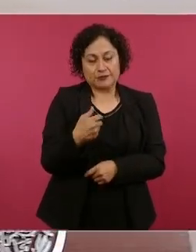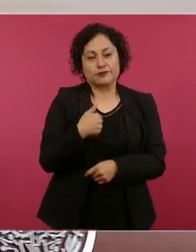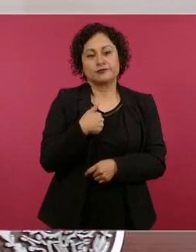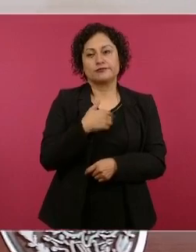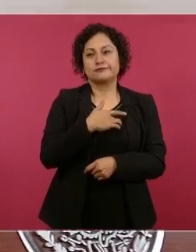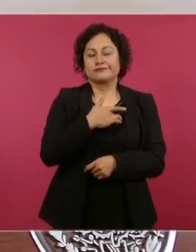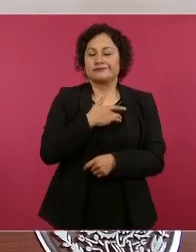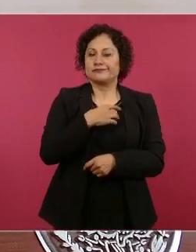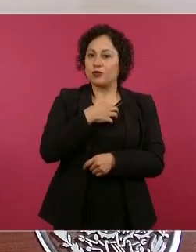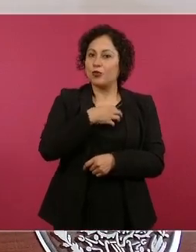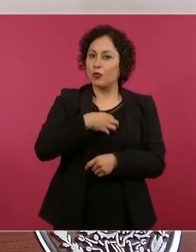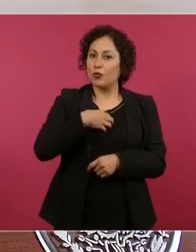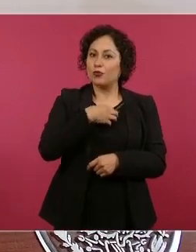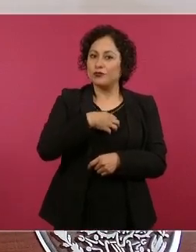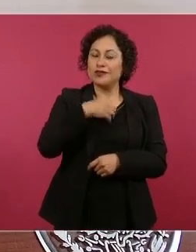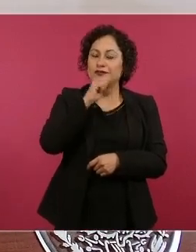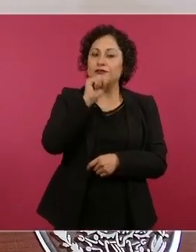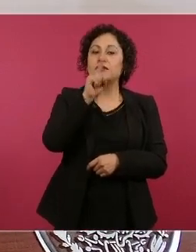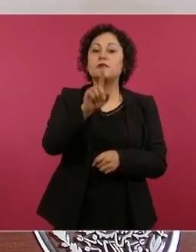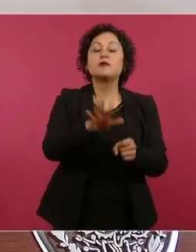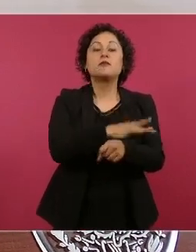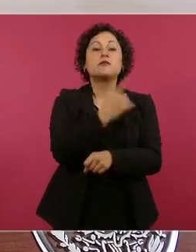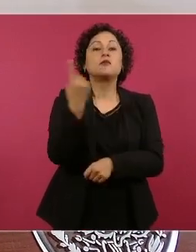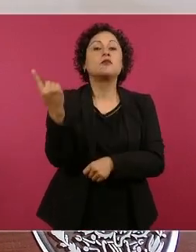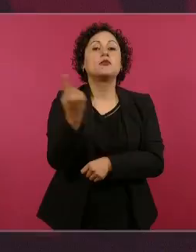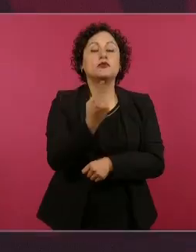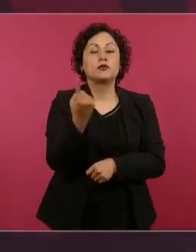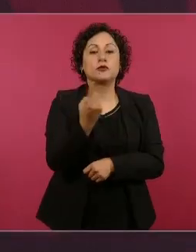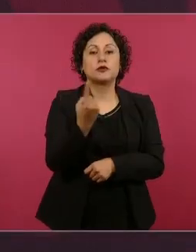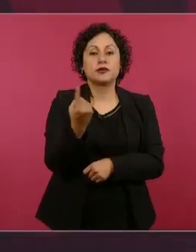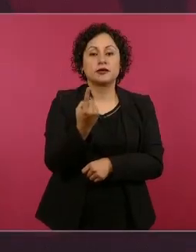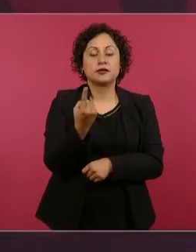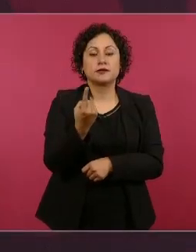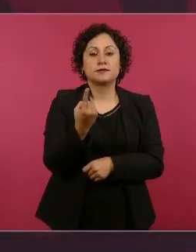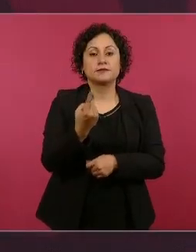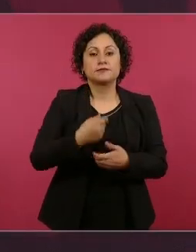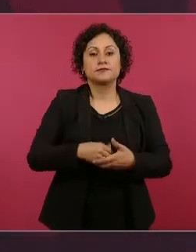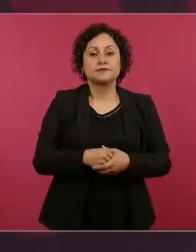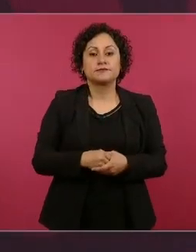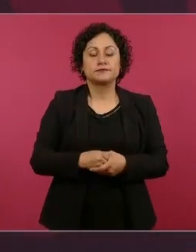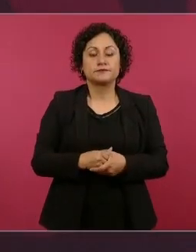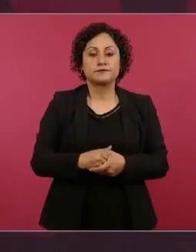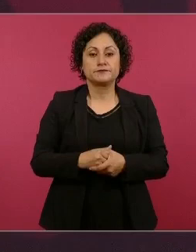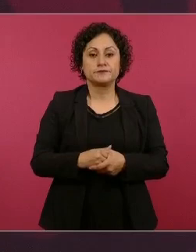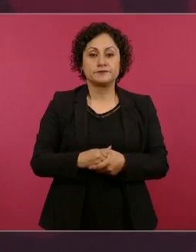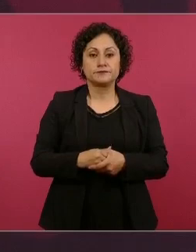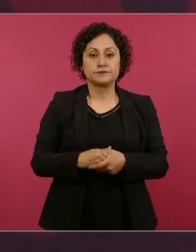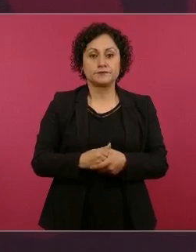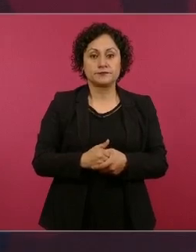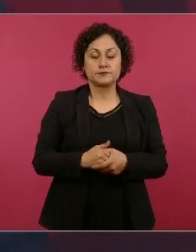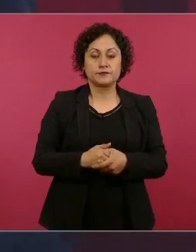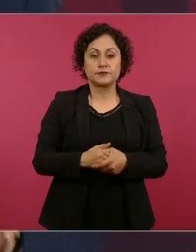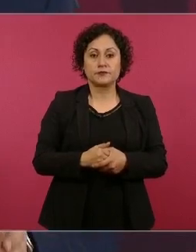es que ya habían